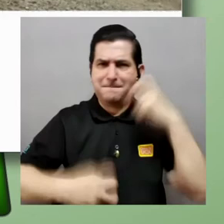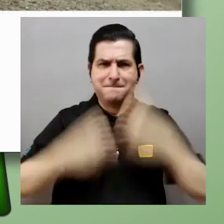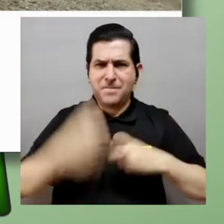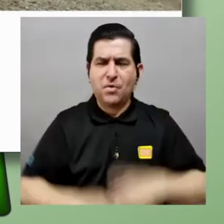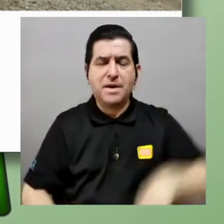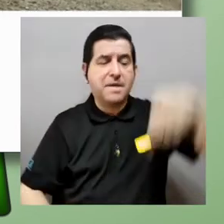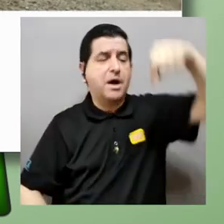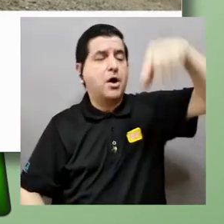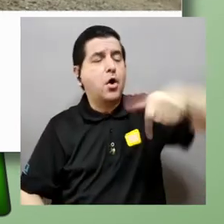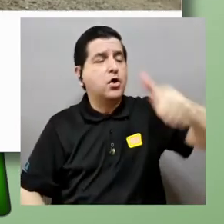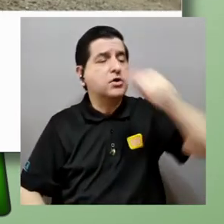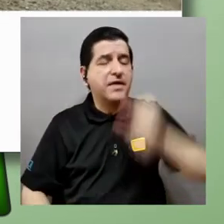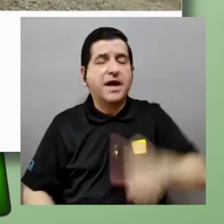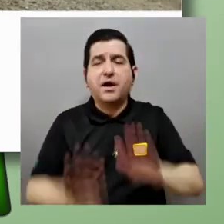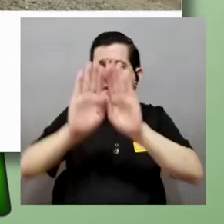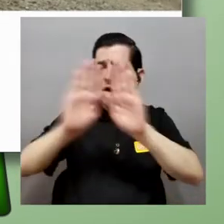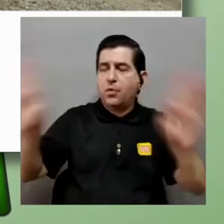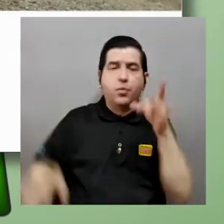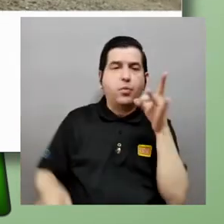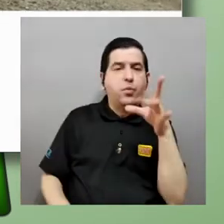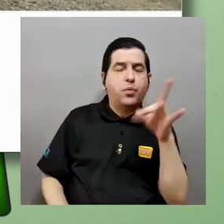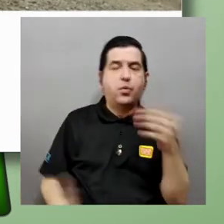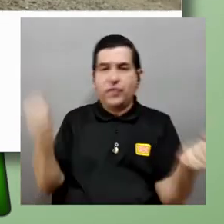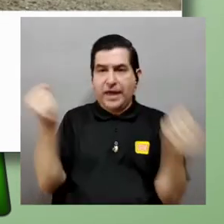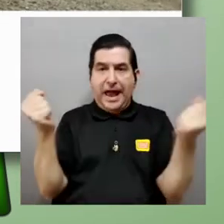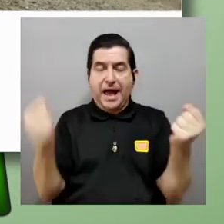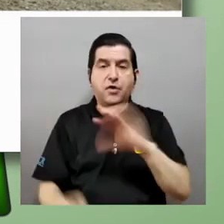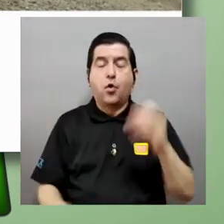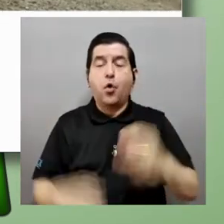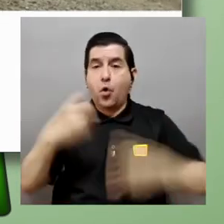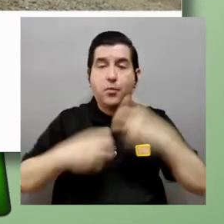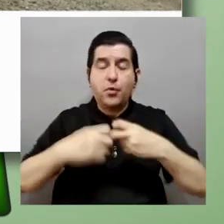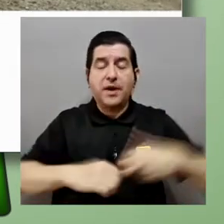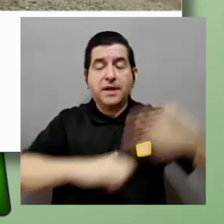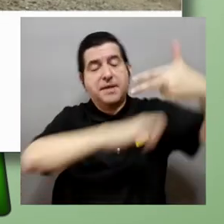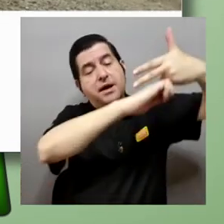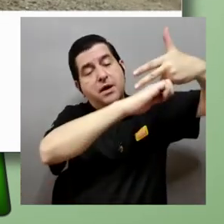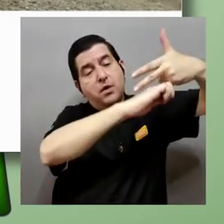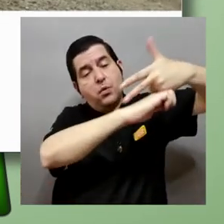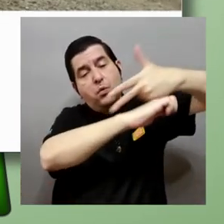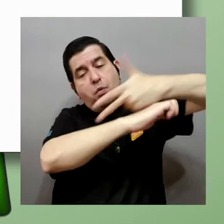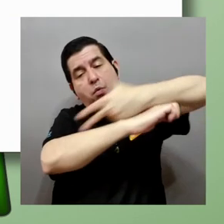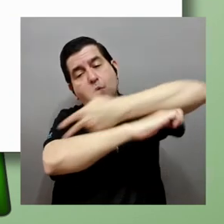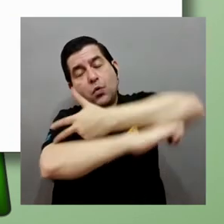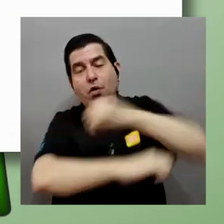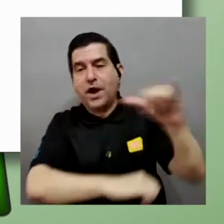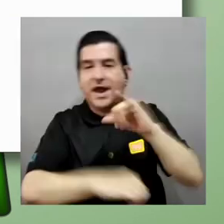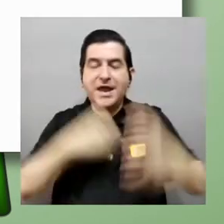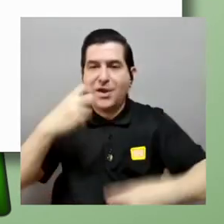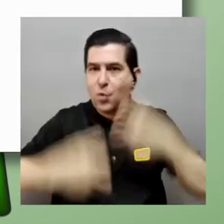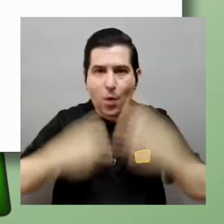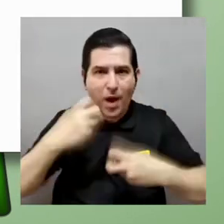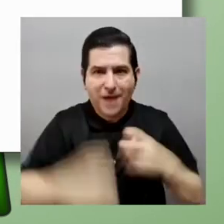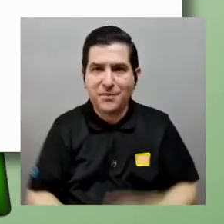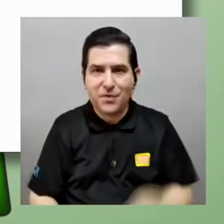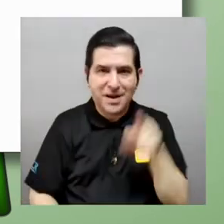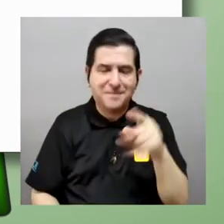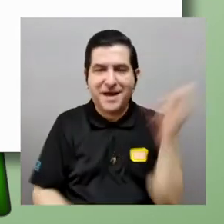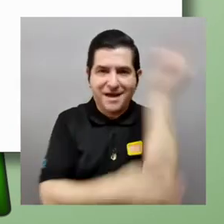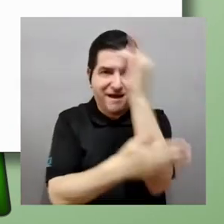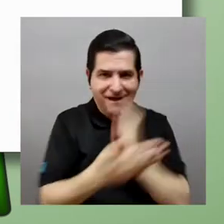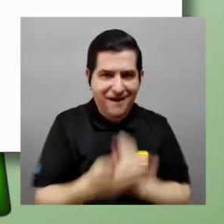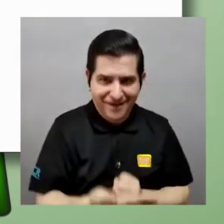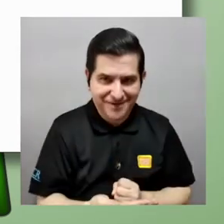este mismo problema de una gota de agua en un parabrisas o el problema de un carro en una pendiente es el mismo problema